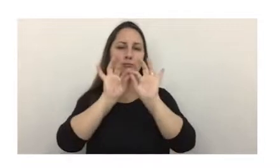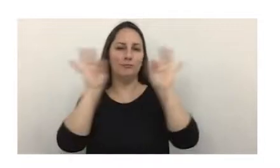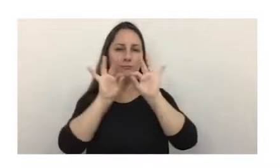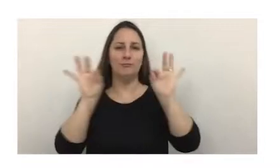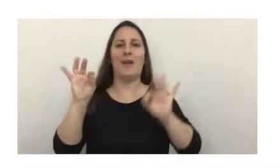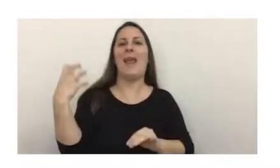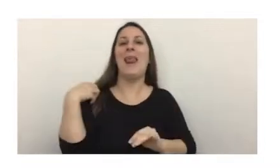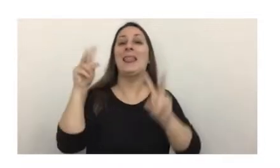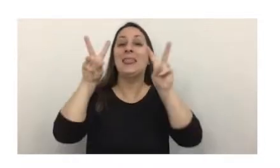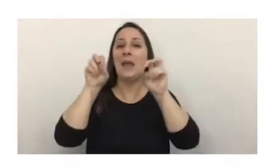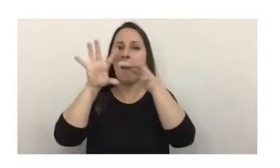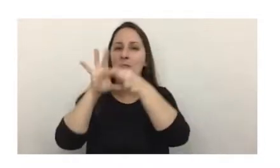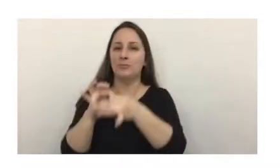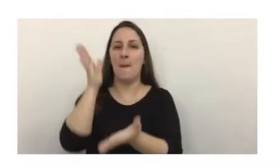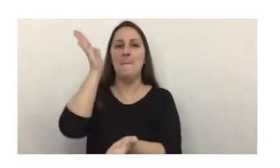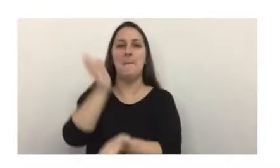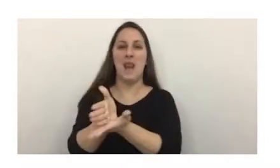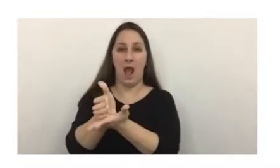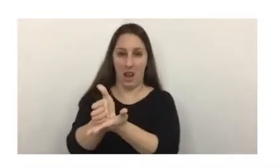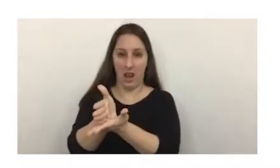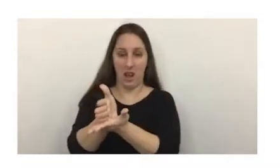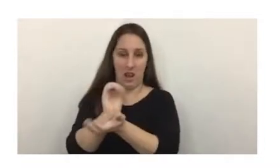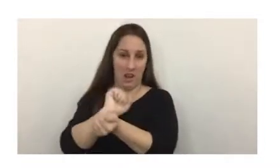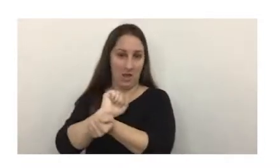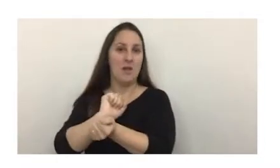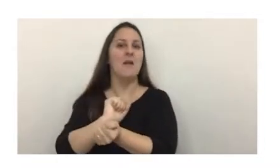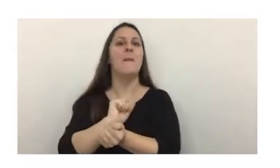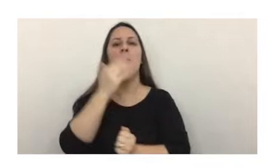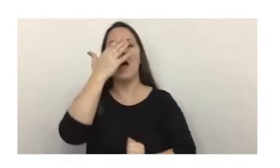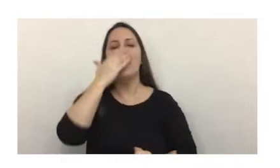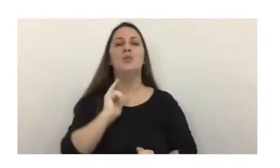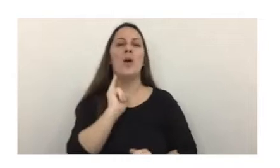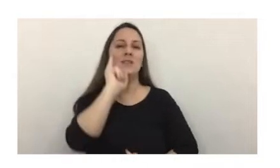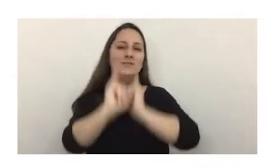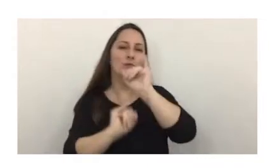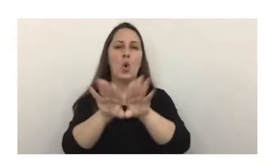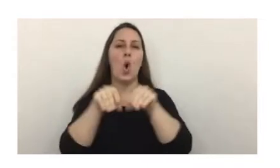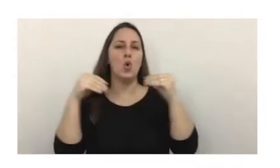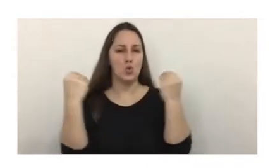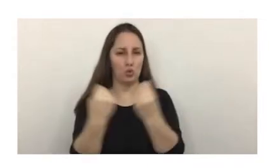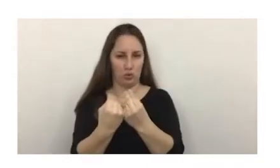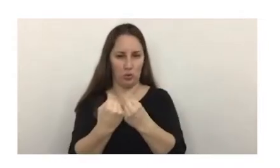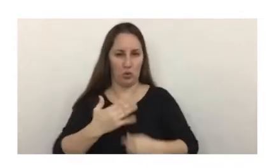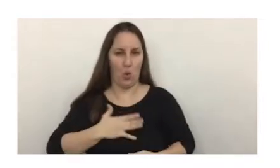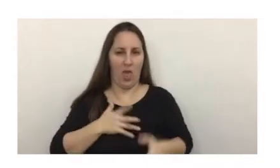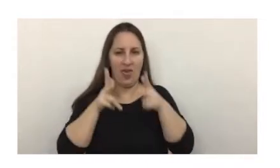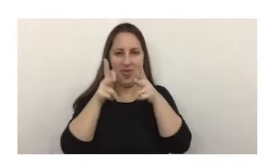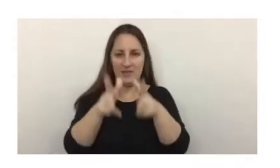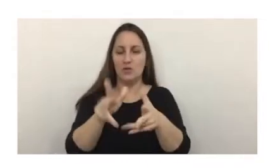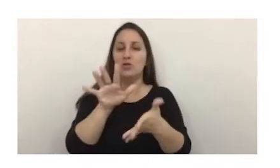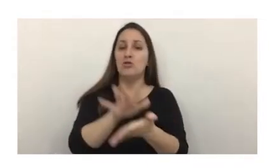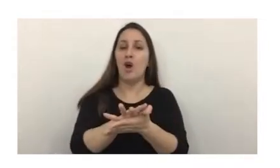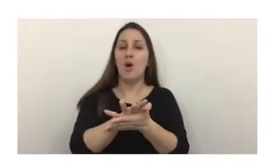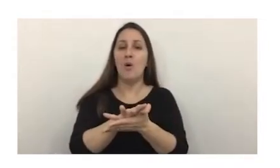penal como para luego poder fácilmente inferir la conclusión que voy a mencionar con